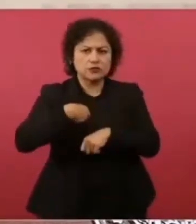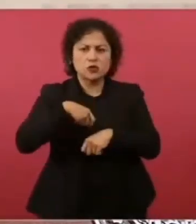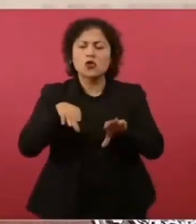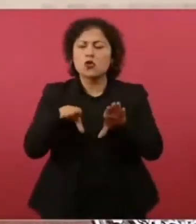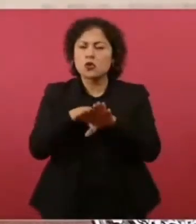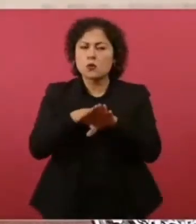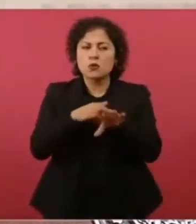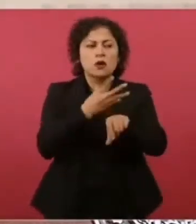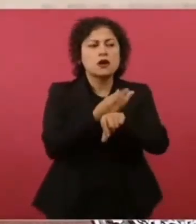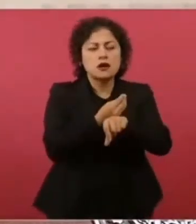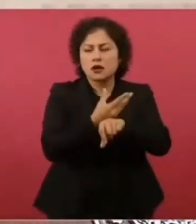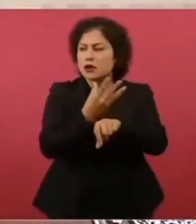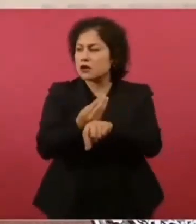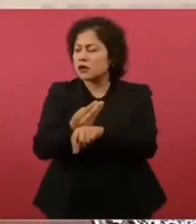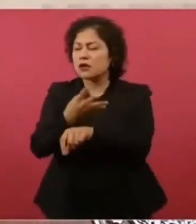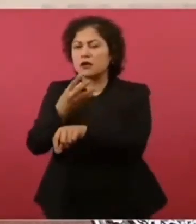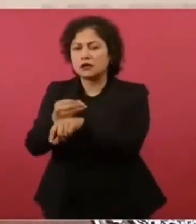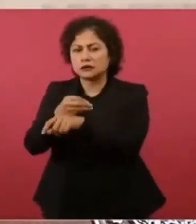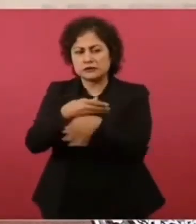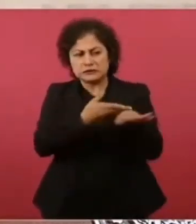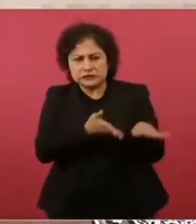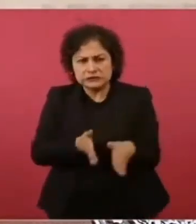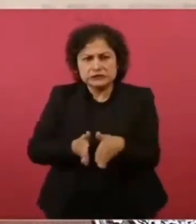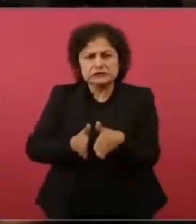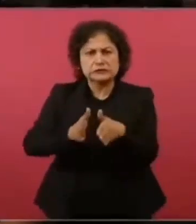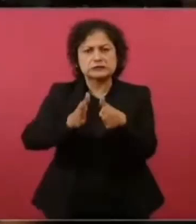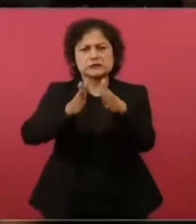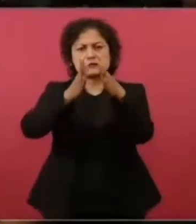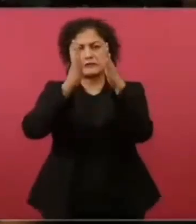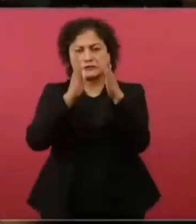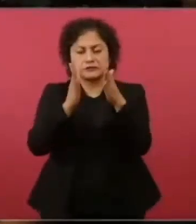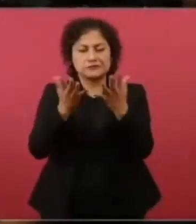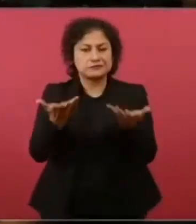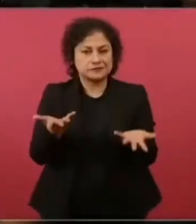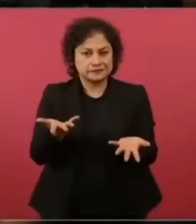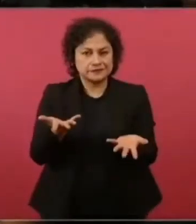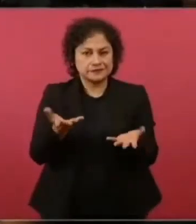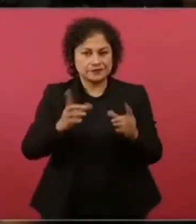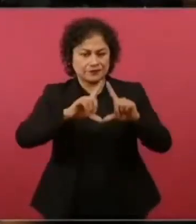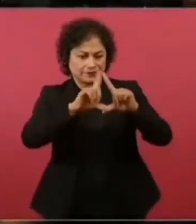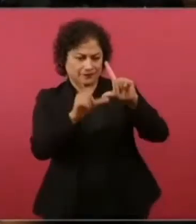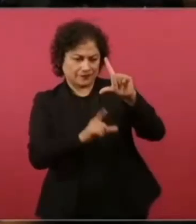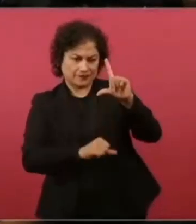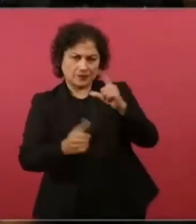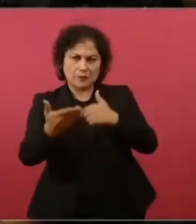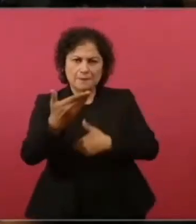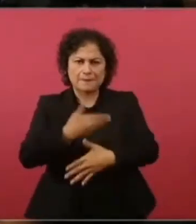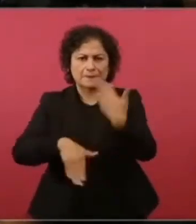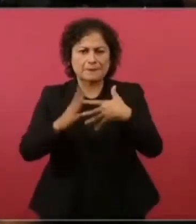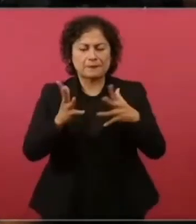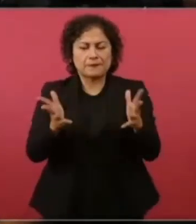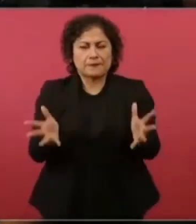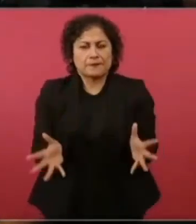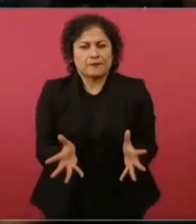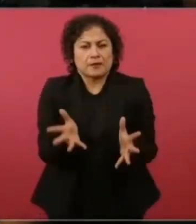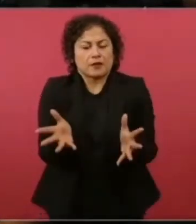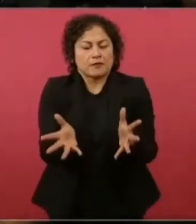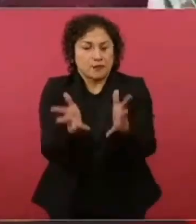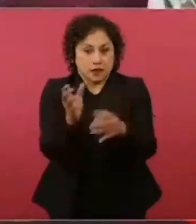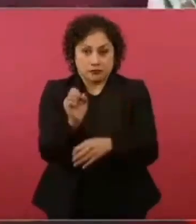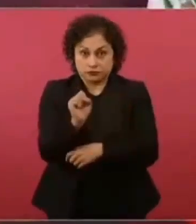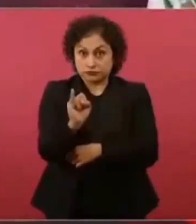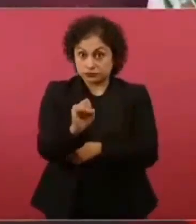enderezar entuertos, encaminadas al país por